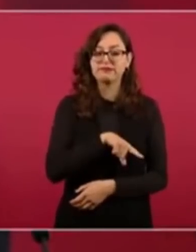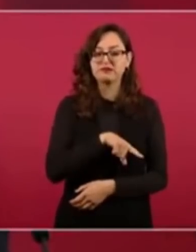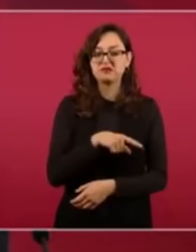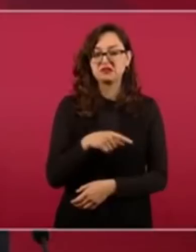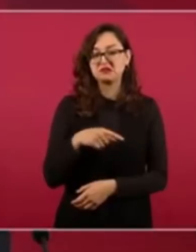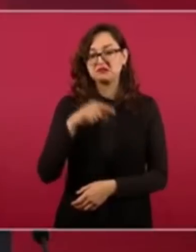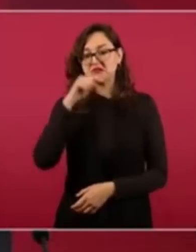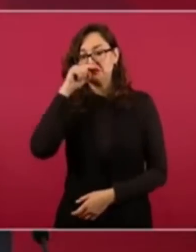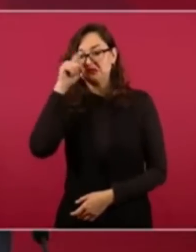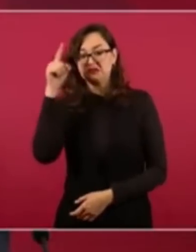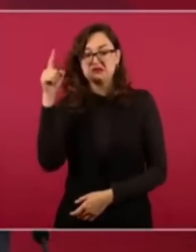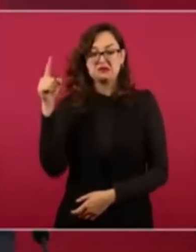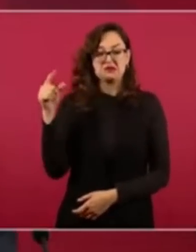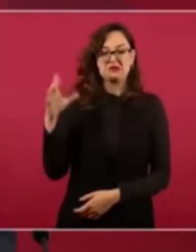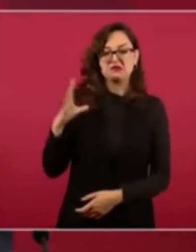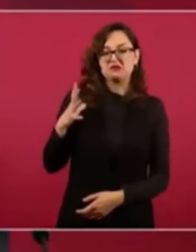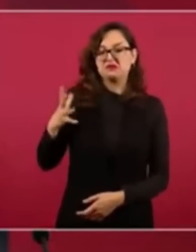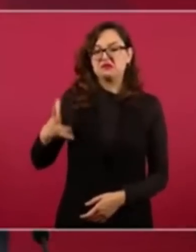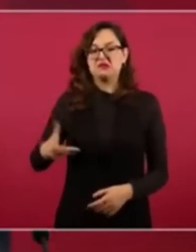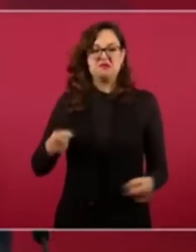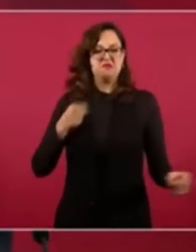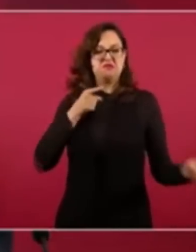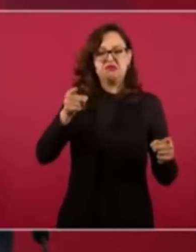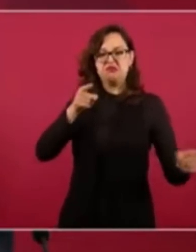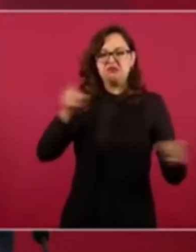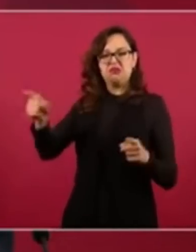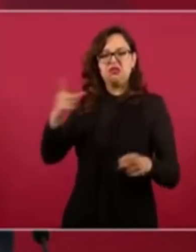no con prepotencia y mucho menos ofender.